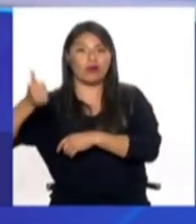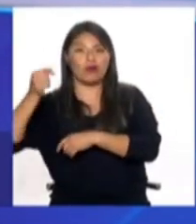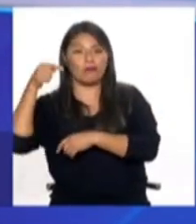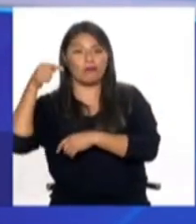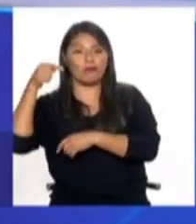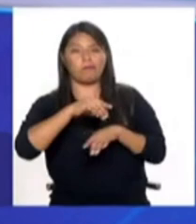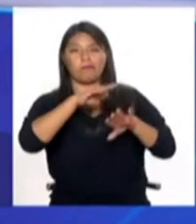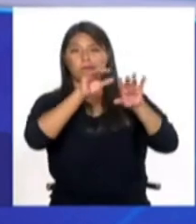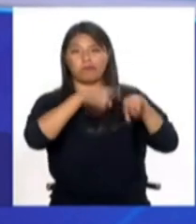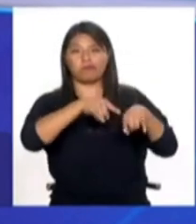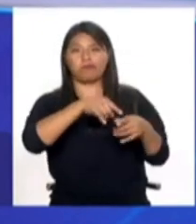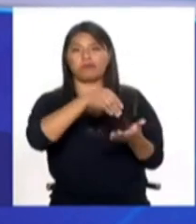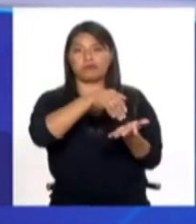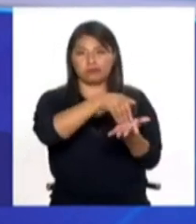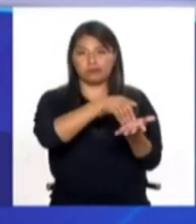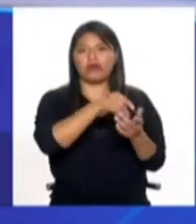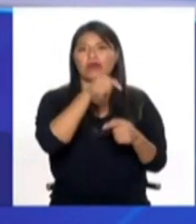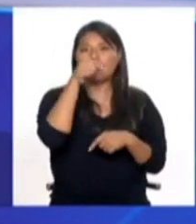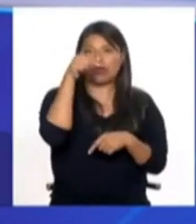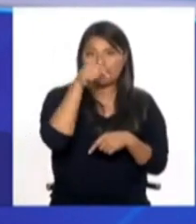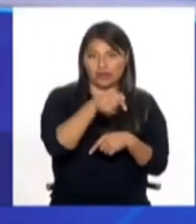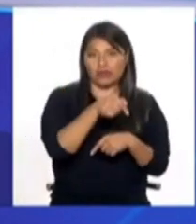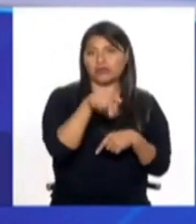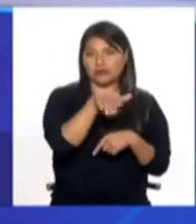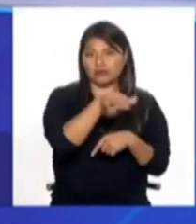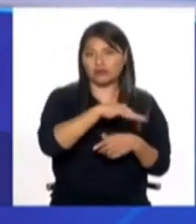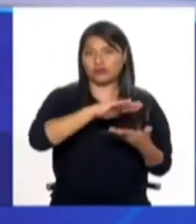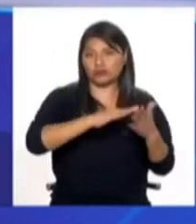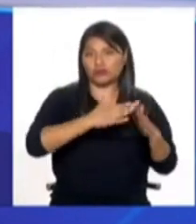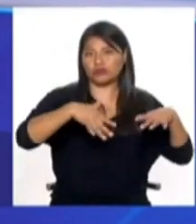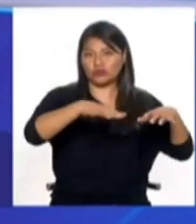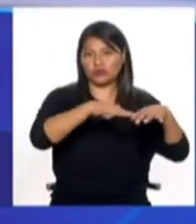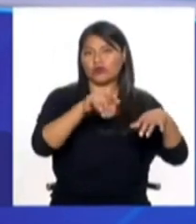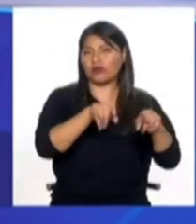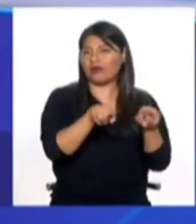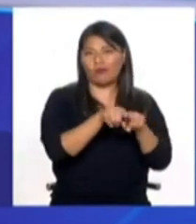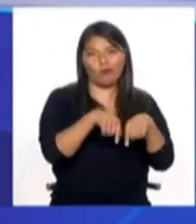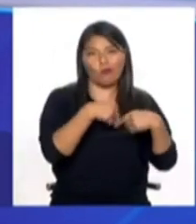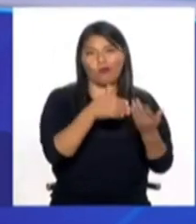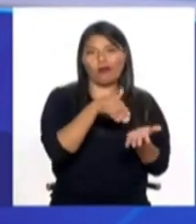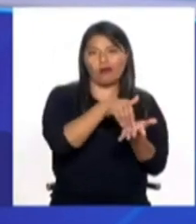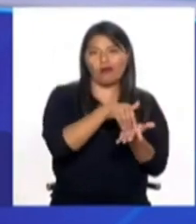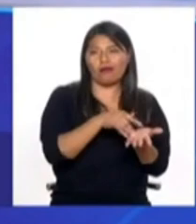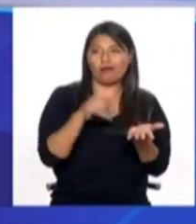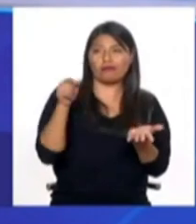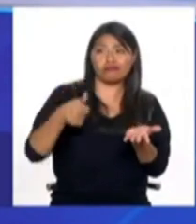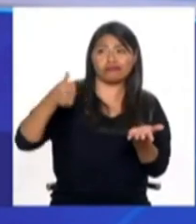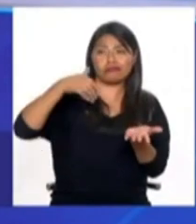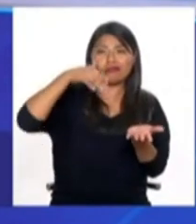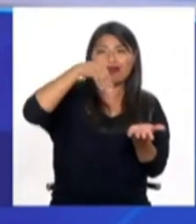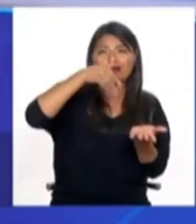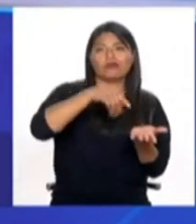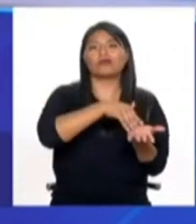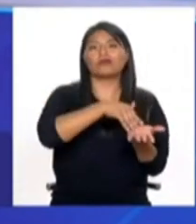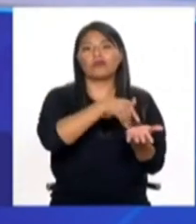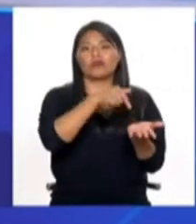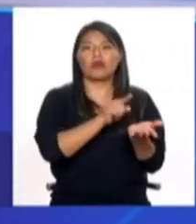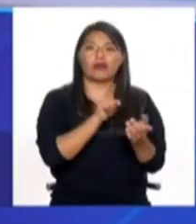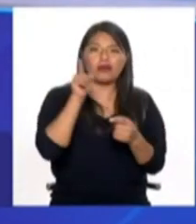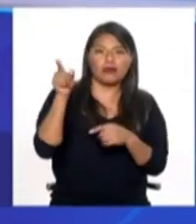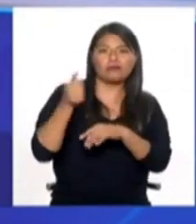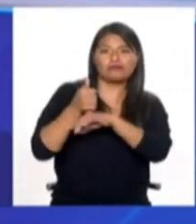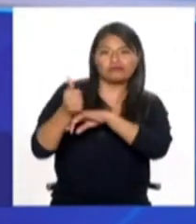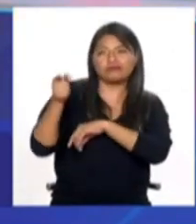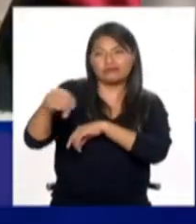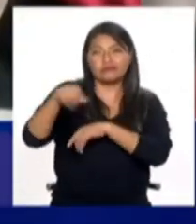ha colocado a estos pueblos mayoritariamente en una posición de vulnerabilidad. El racismo es doloroso. Y